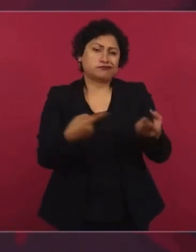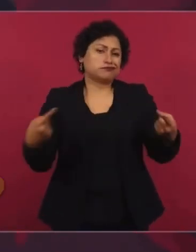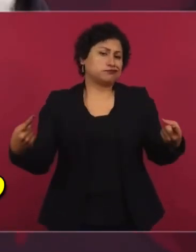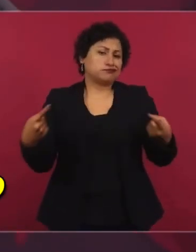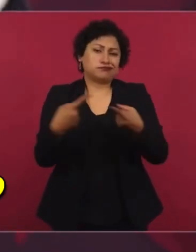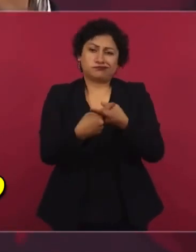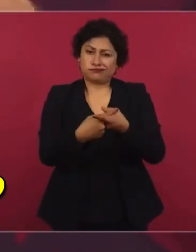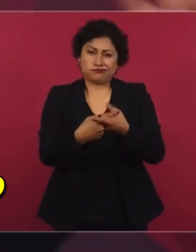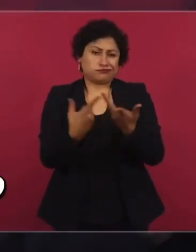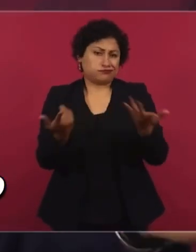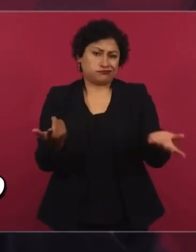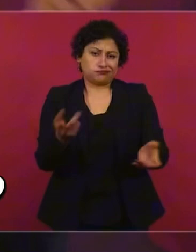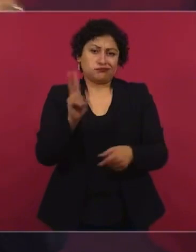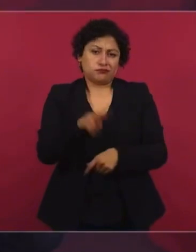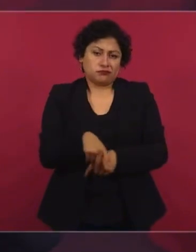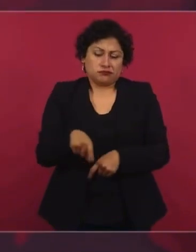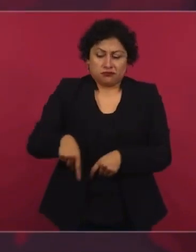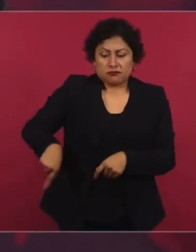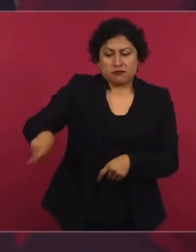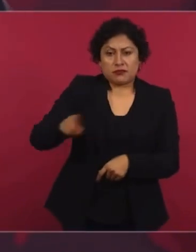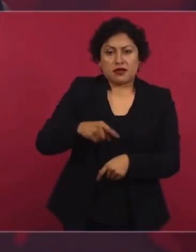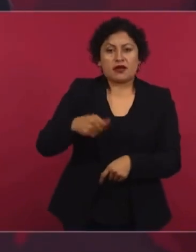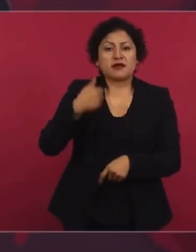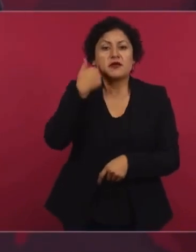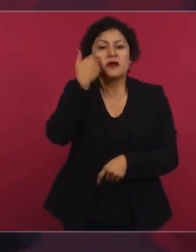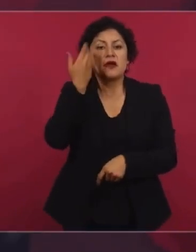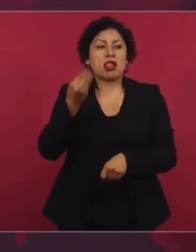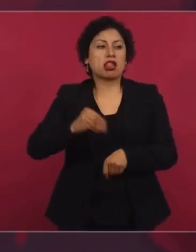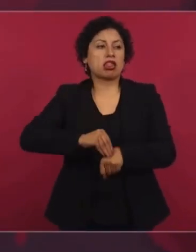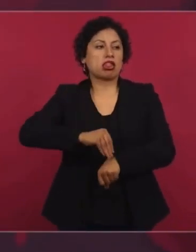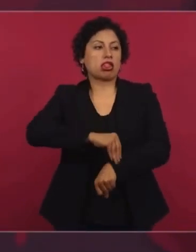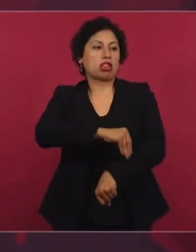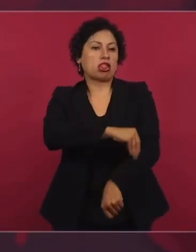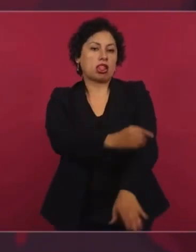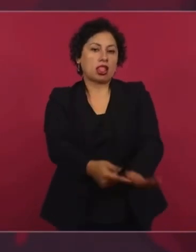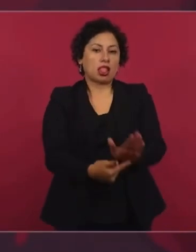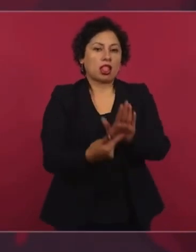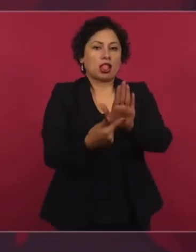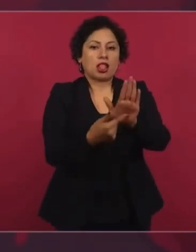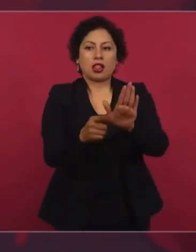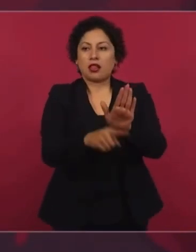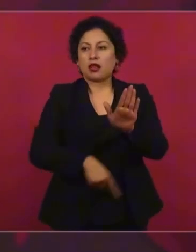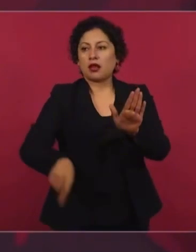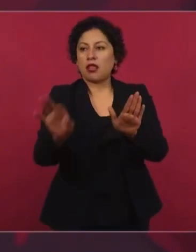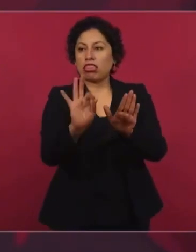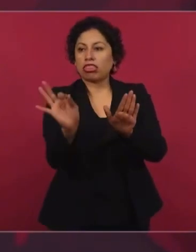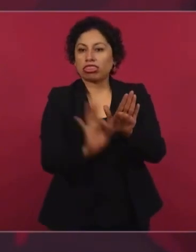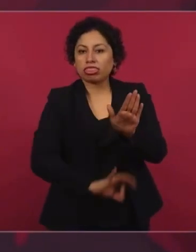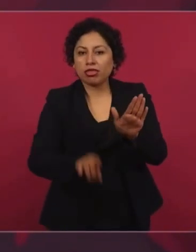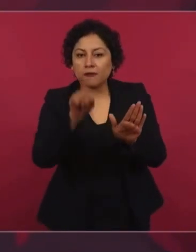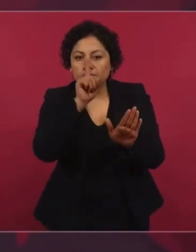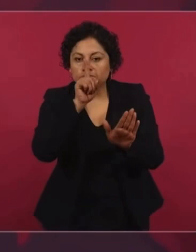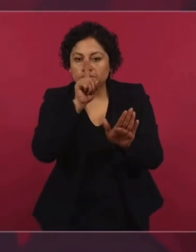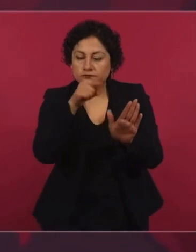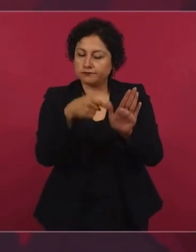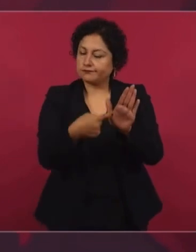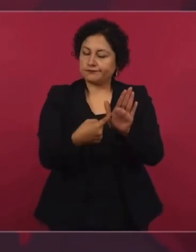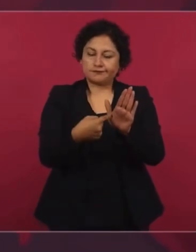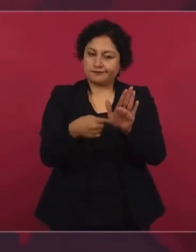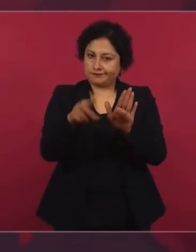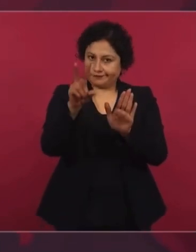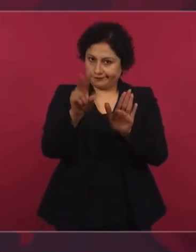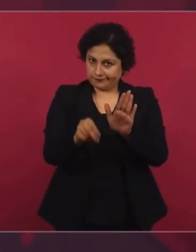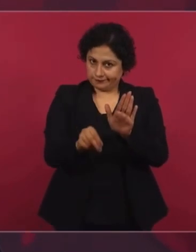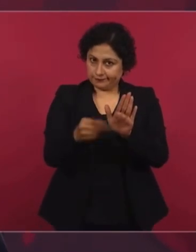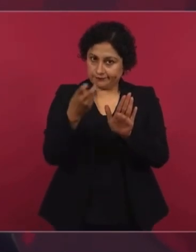Querían darle un carpetazo al asunto, inventaron los hechos ocurridos. Y lo